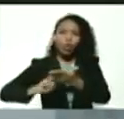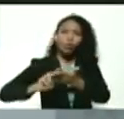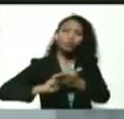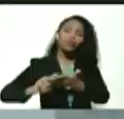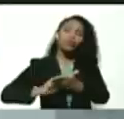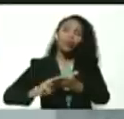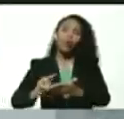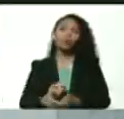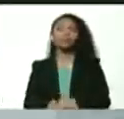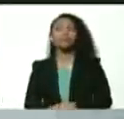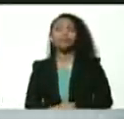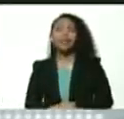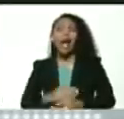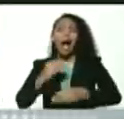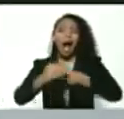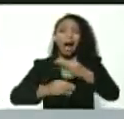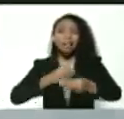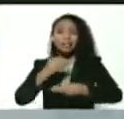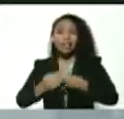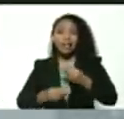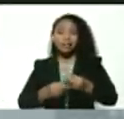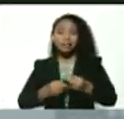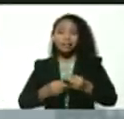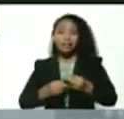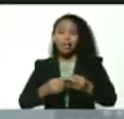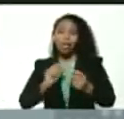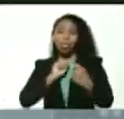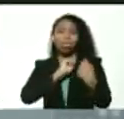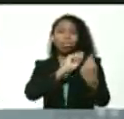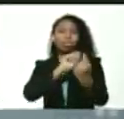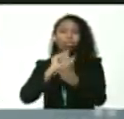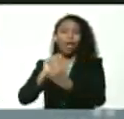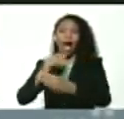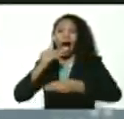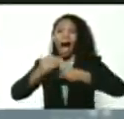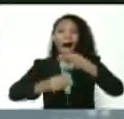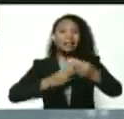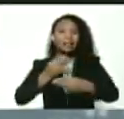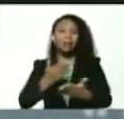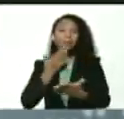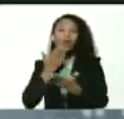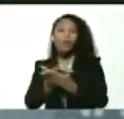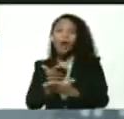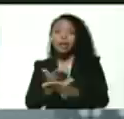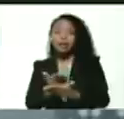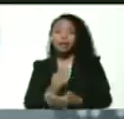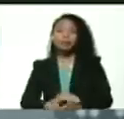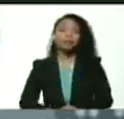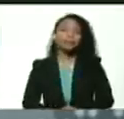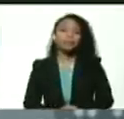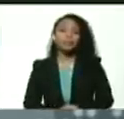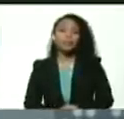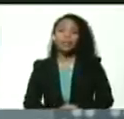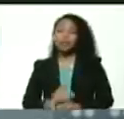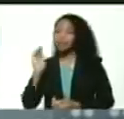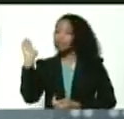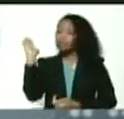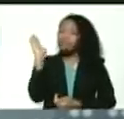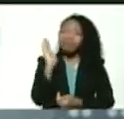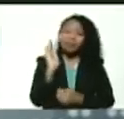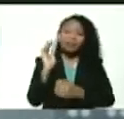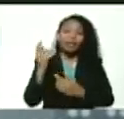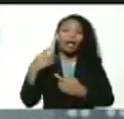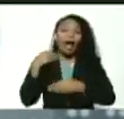de hacer la crítica de hacer la propuesta lo que se nos viene encima